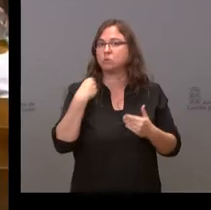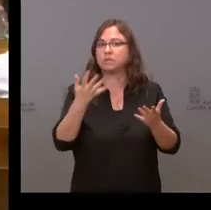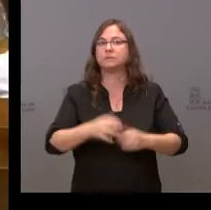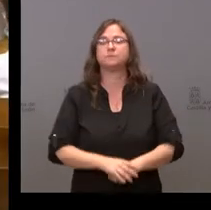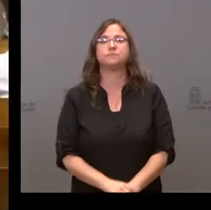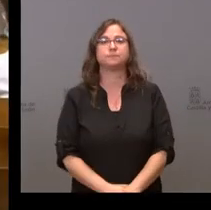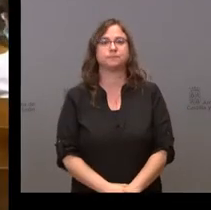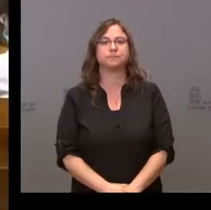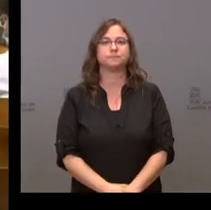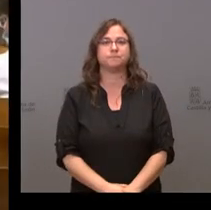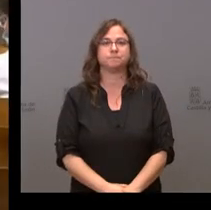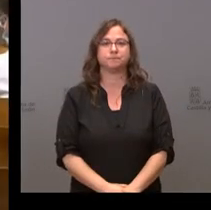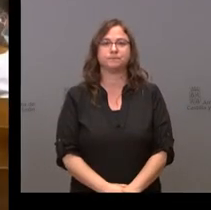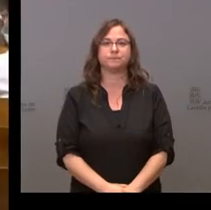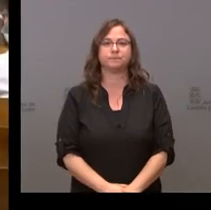Tengo a su disposición.